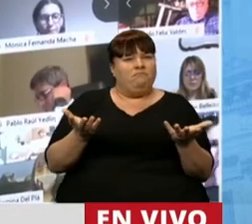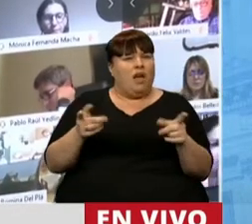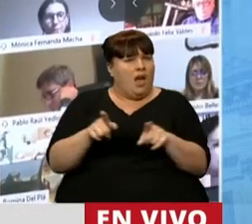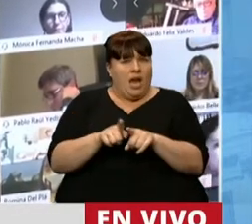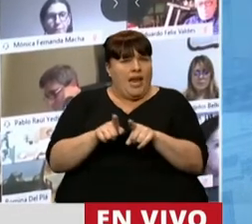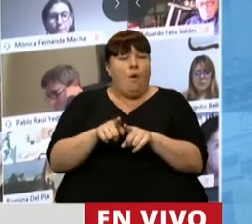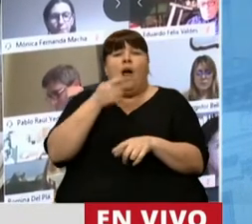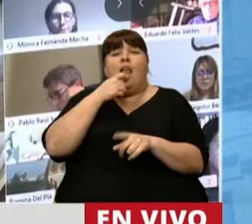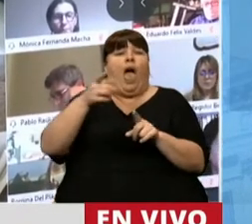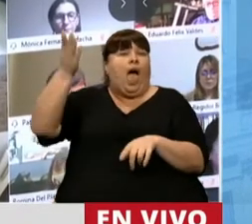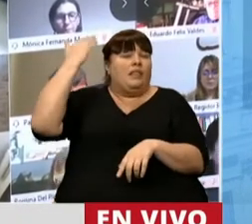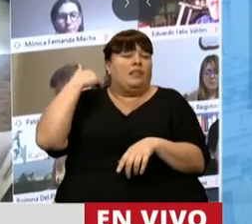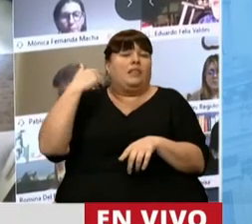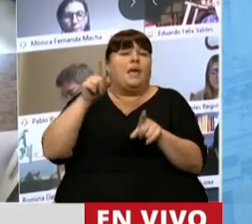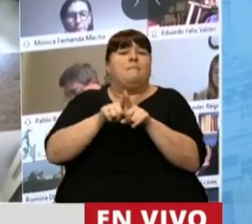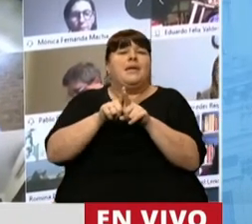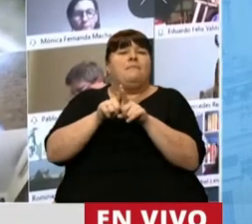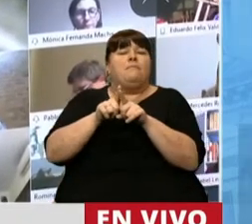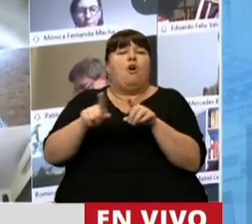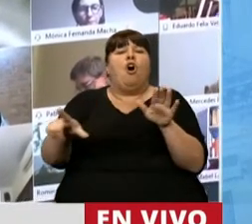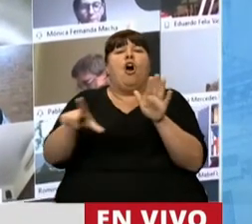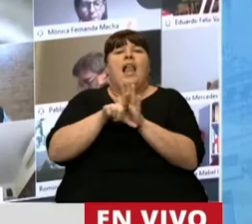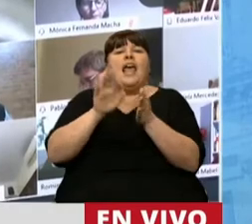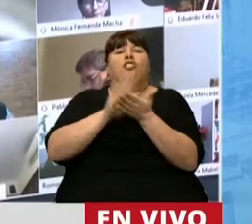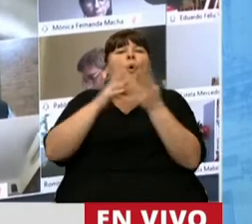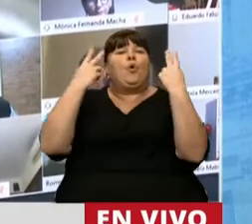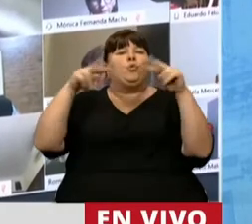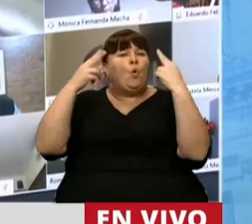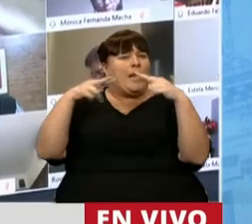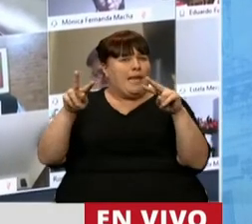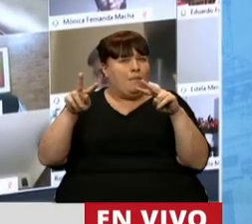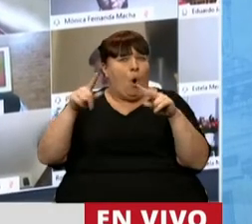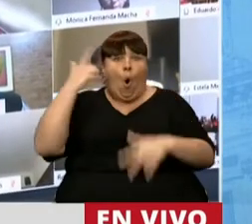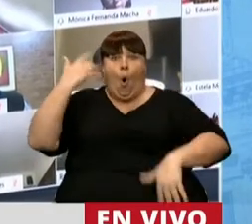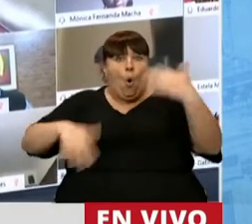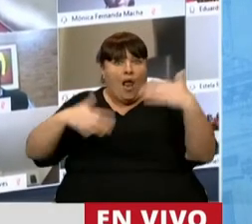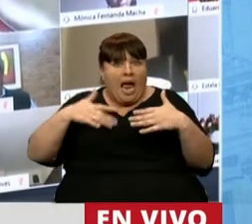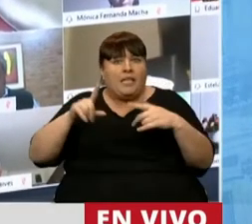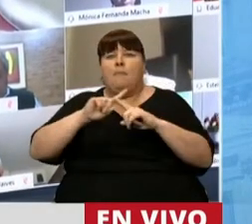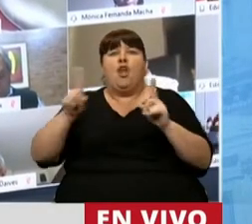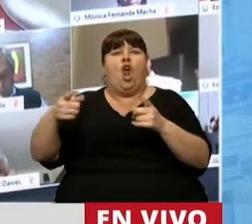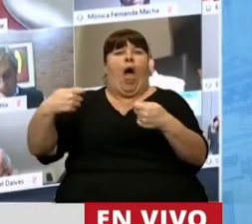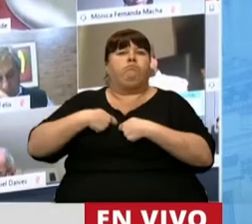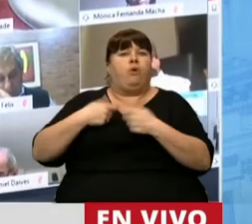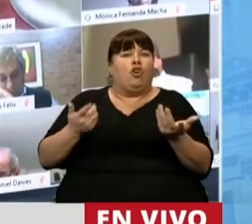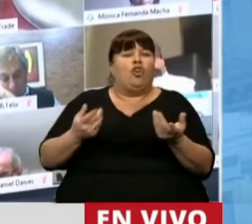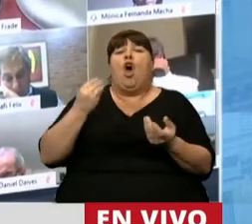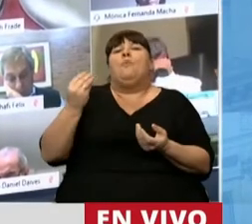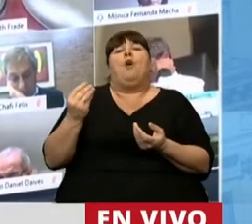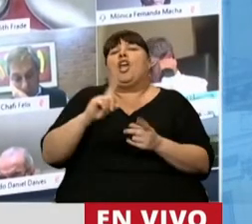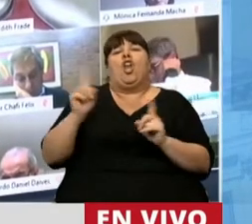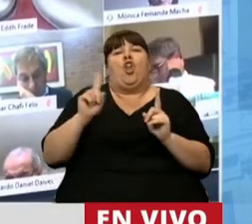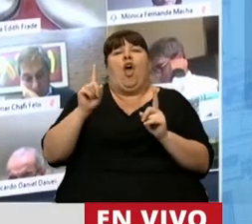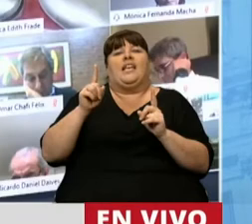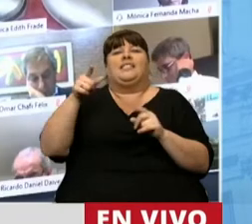lo mismo que hicieron cuando tratamos el tema del turismo. Era urgente, pero no la acompañaron porque no era